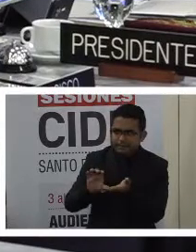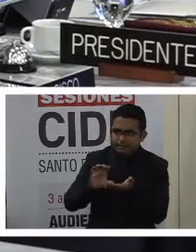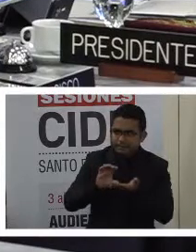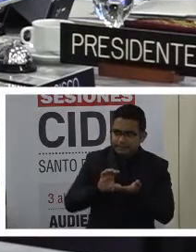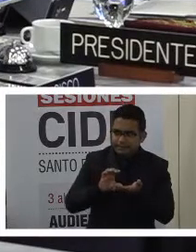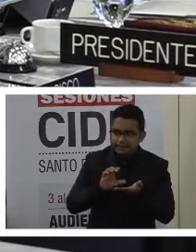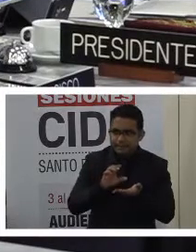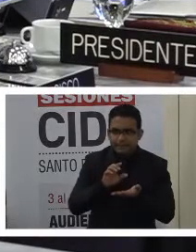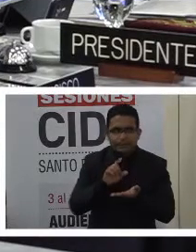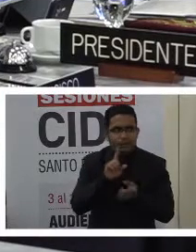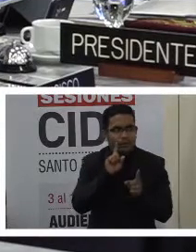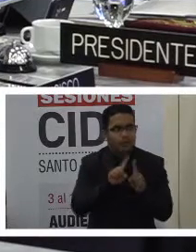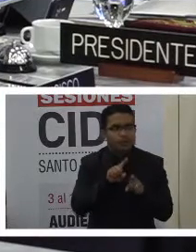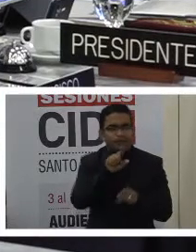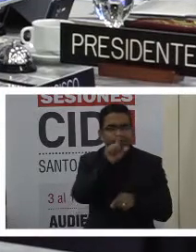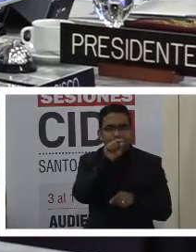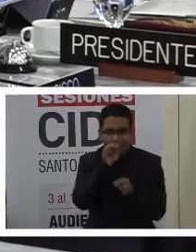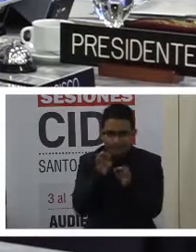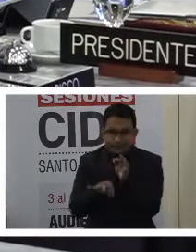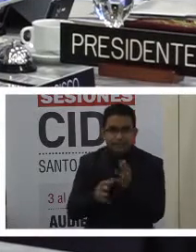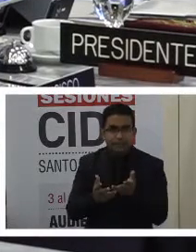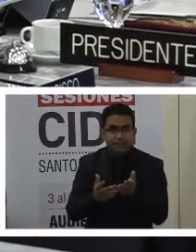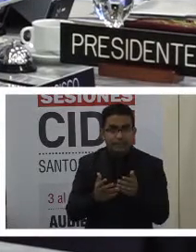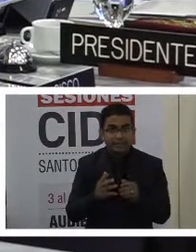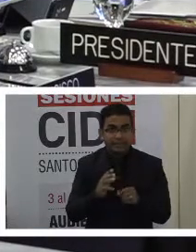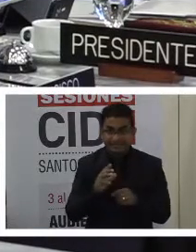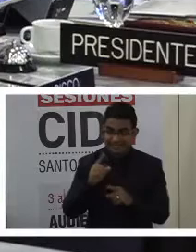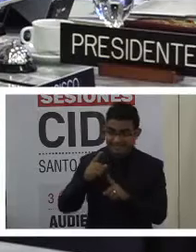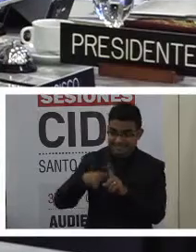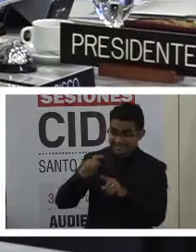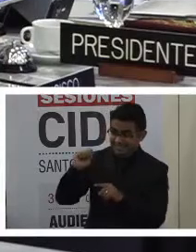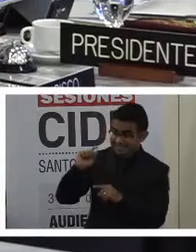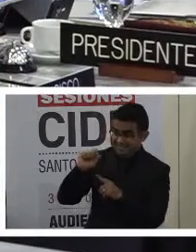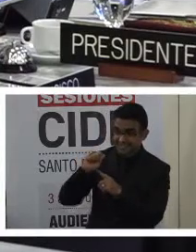cuando ni el 50% de ese salario